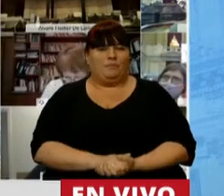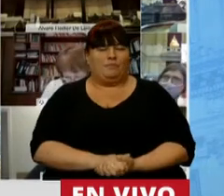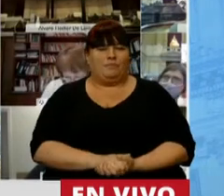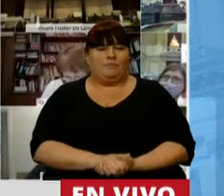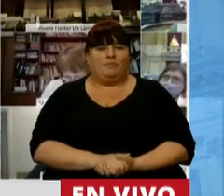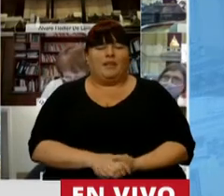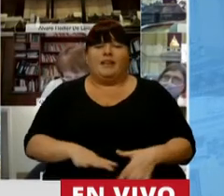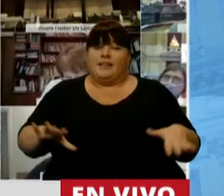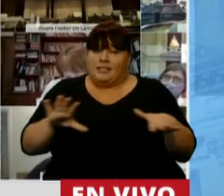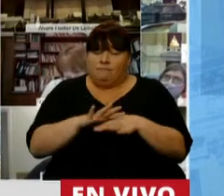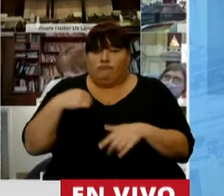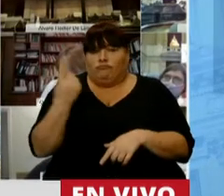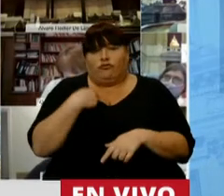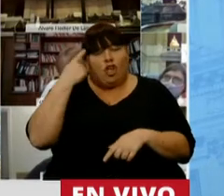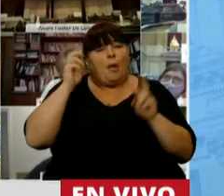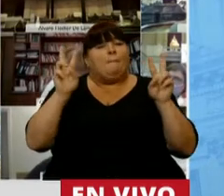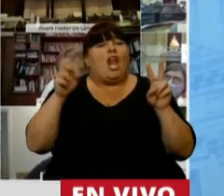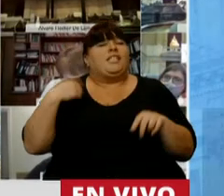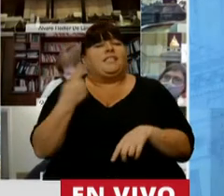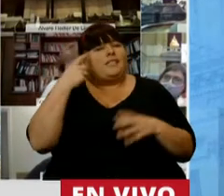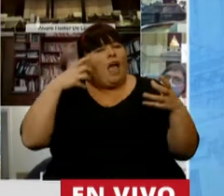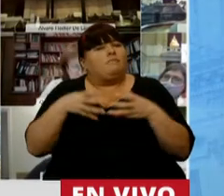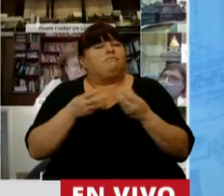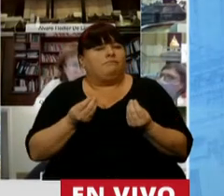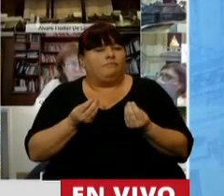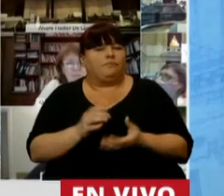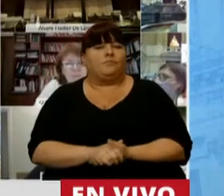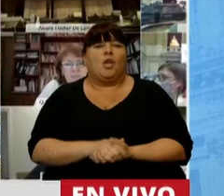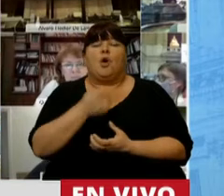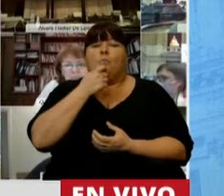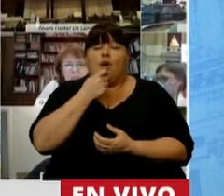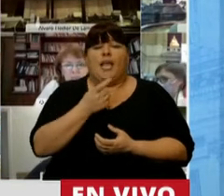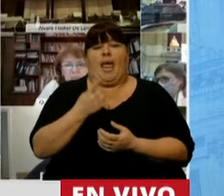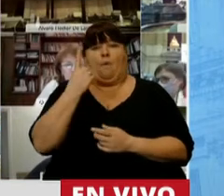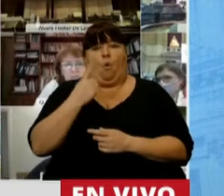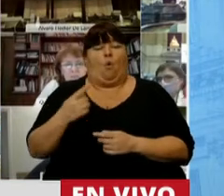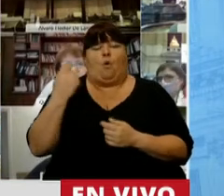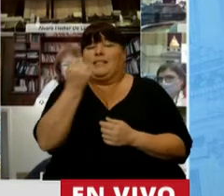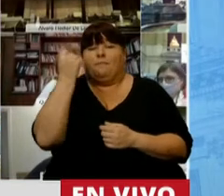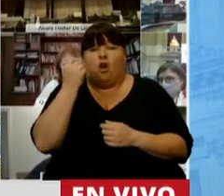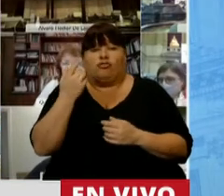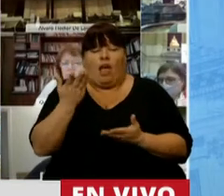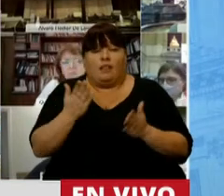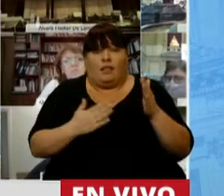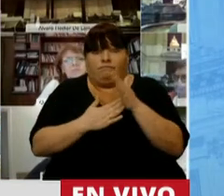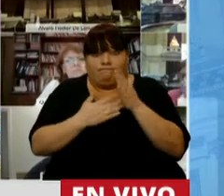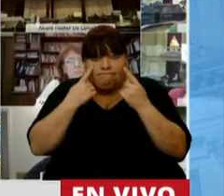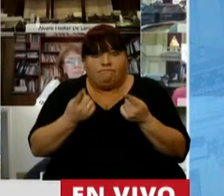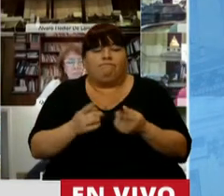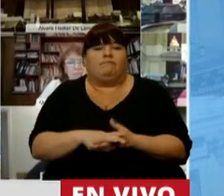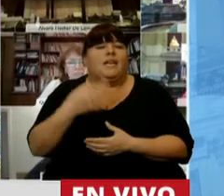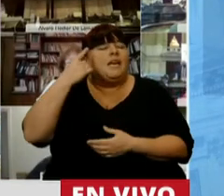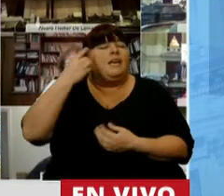Lo razonable que entendemos los peronistas es que cuando un bien superior está en juego y lo